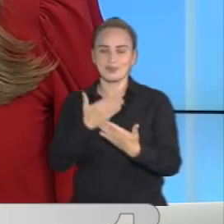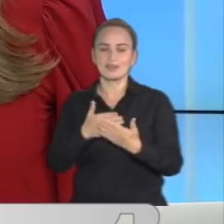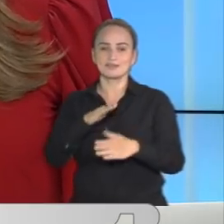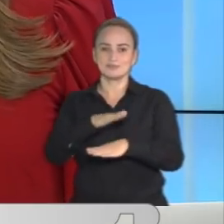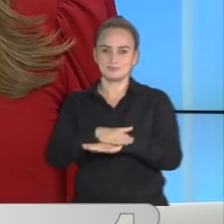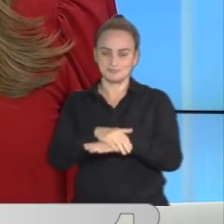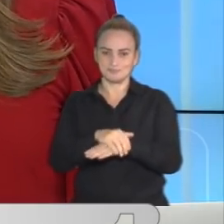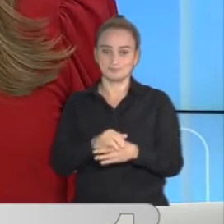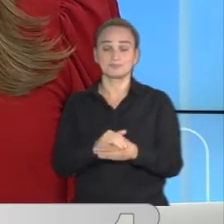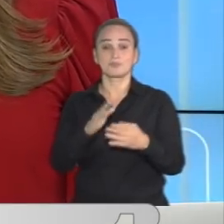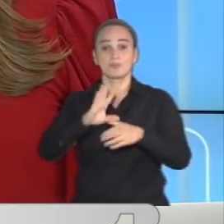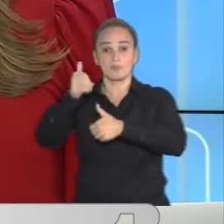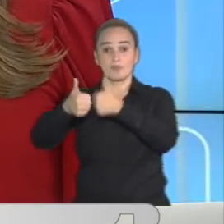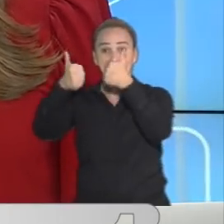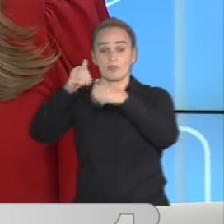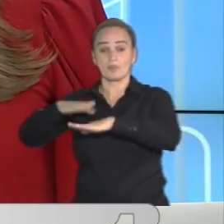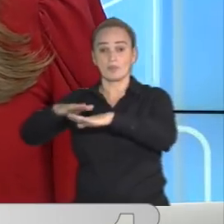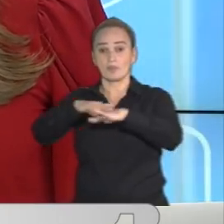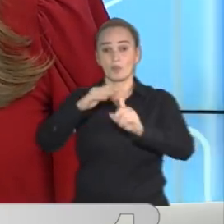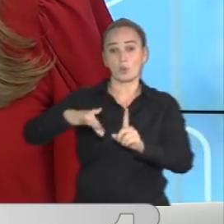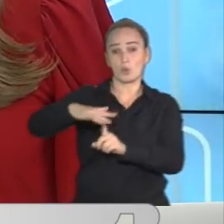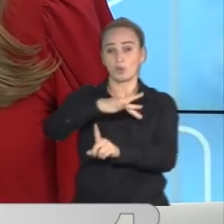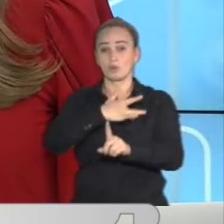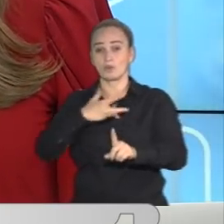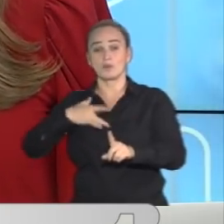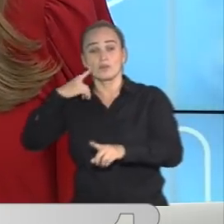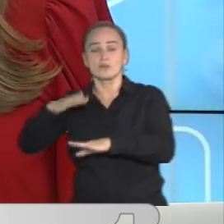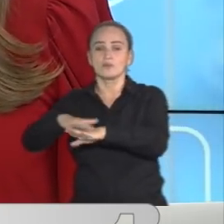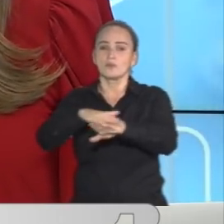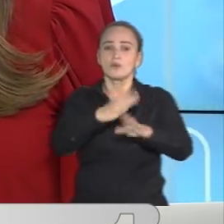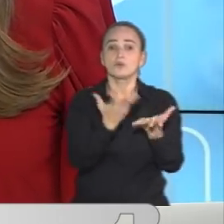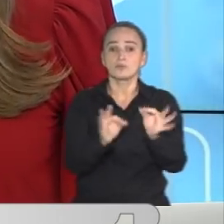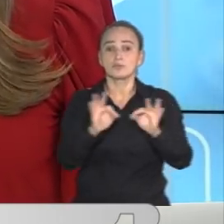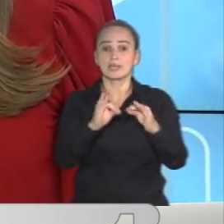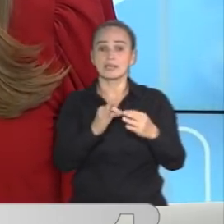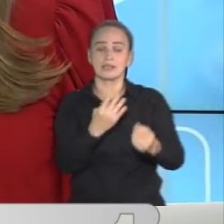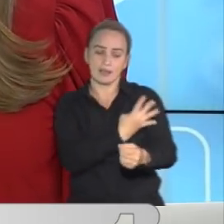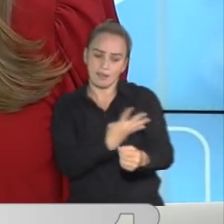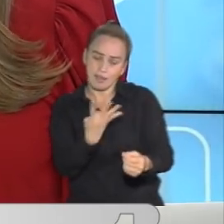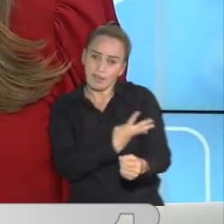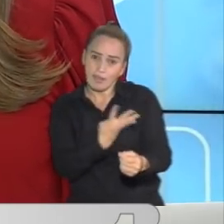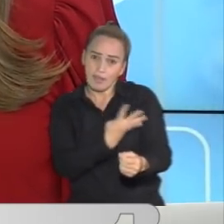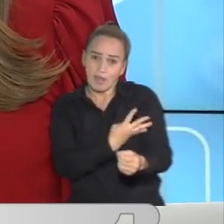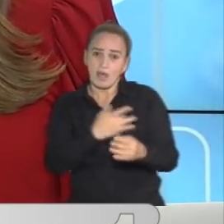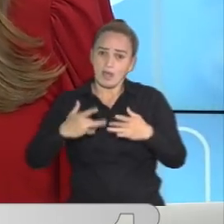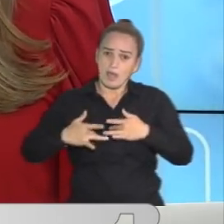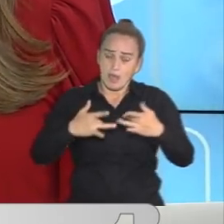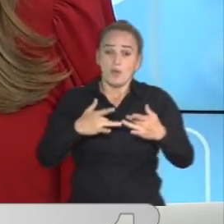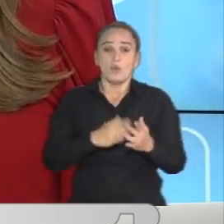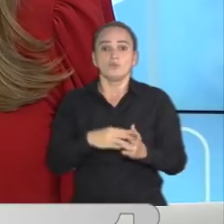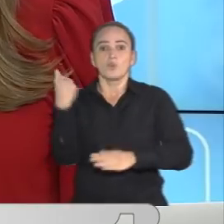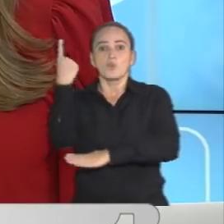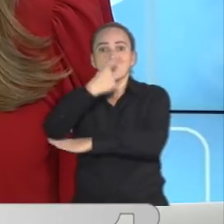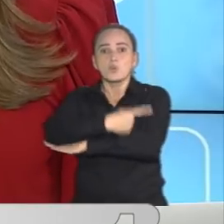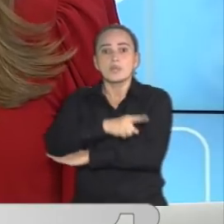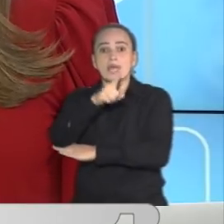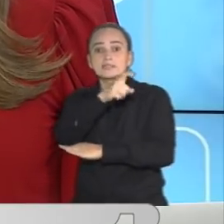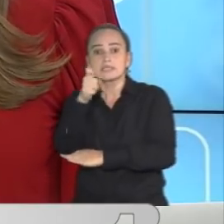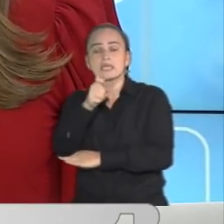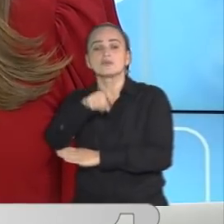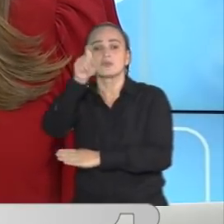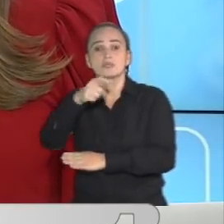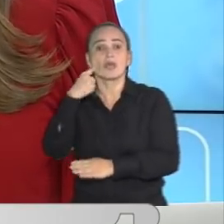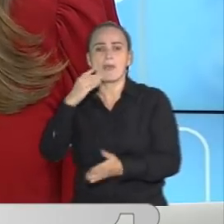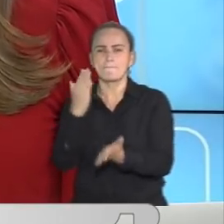muchas gracias. Y las autoridades de salud están haciendo un llamado para donar sangre. Cada día se necesitan más de 600 donantes por las